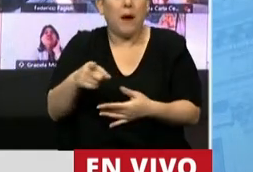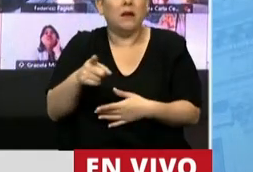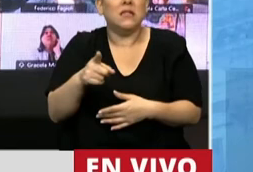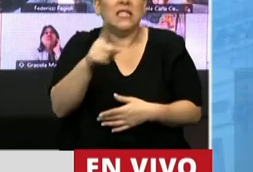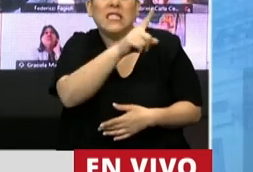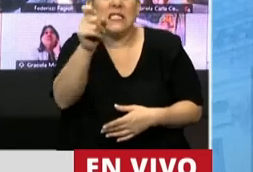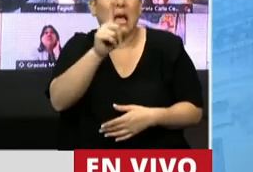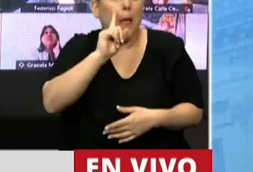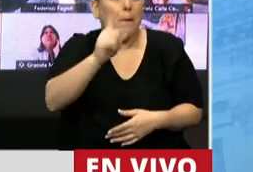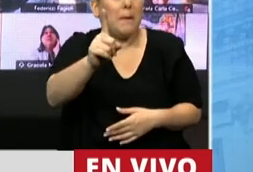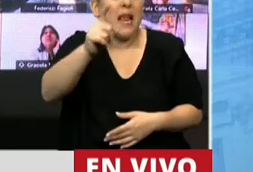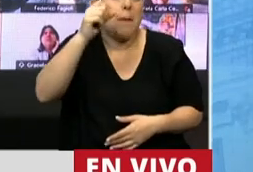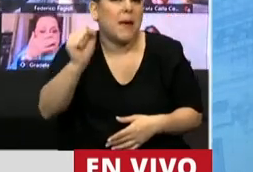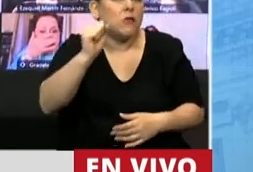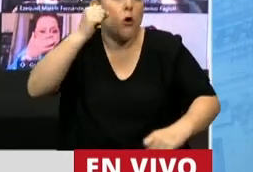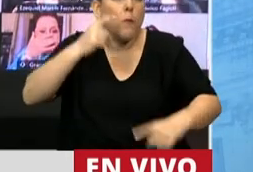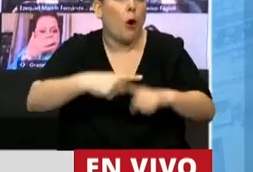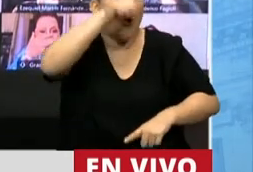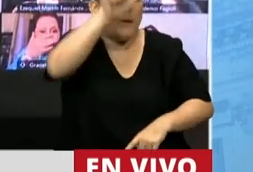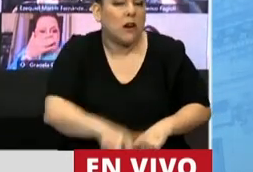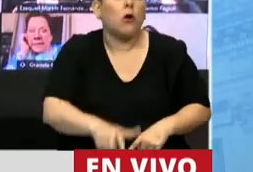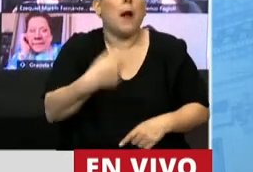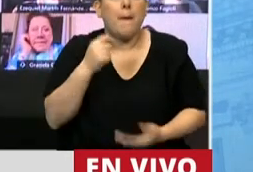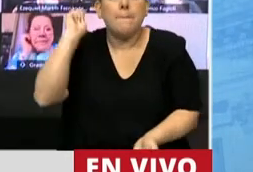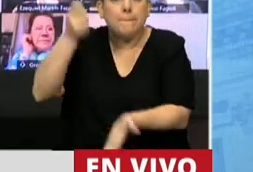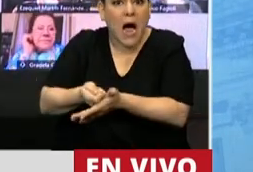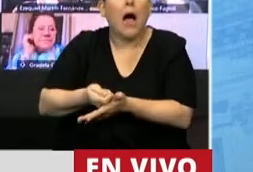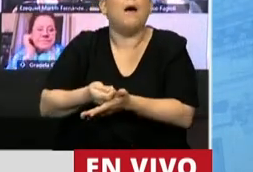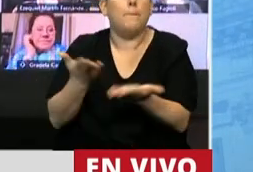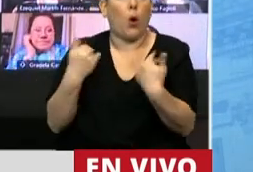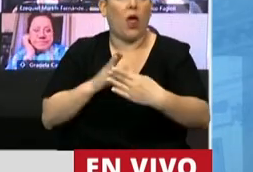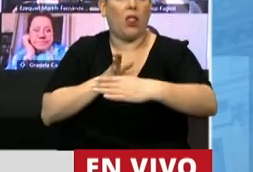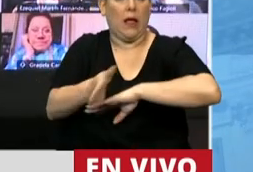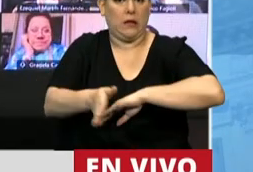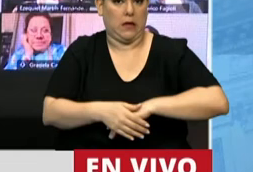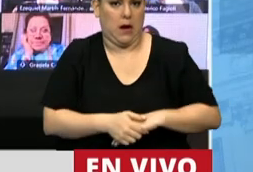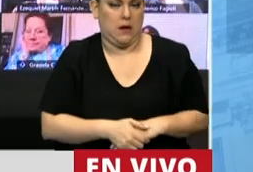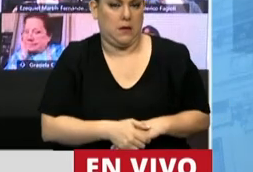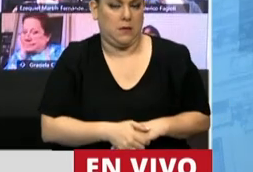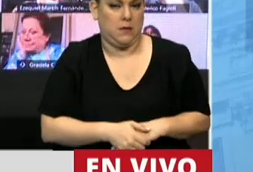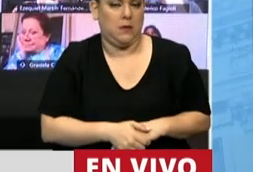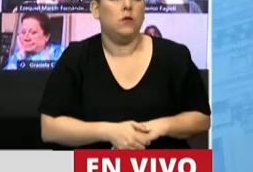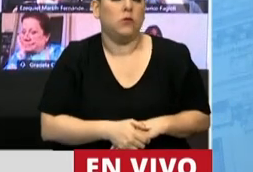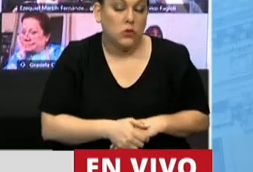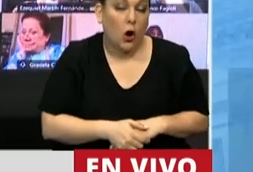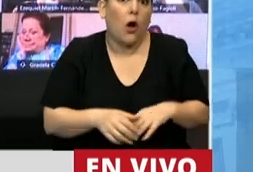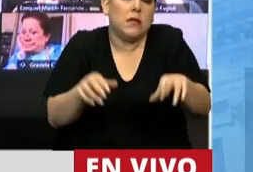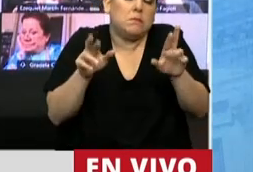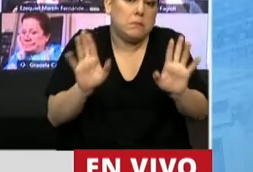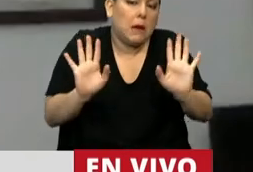100.000 pesos por formoseño para ingresar por lo que tiene que pagar. Apelo, presidente, a la